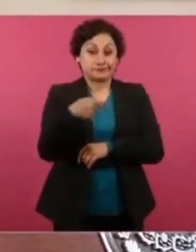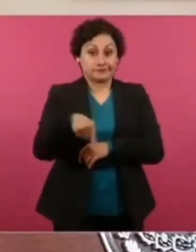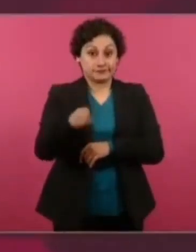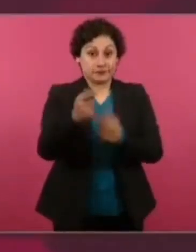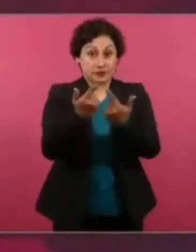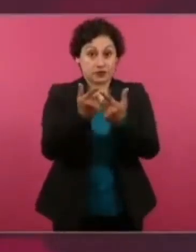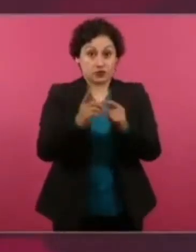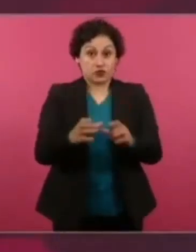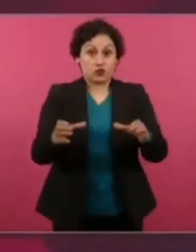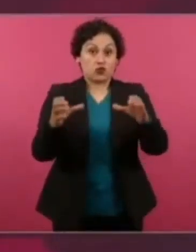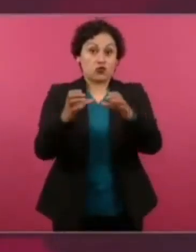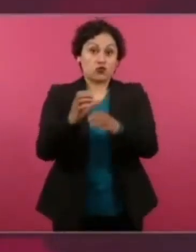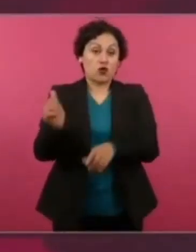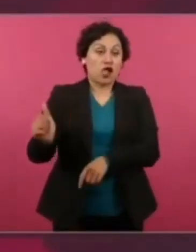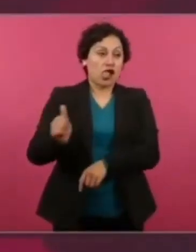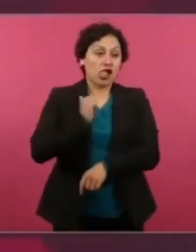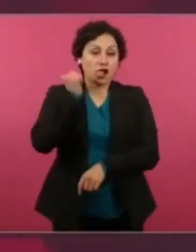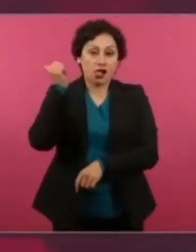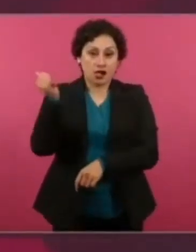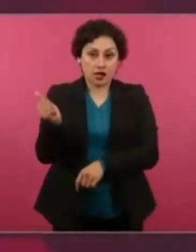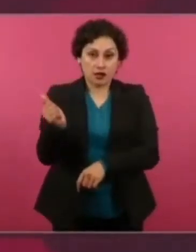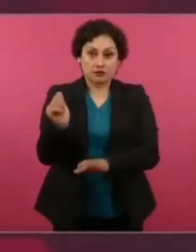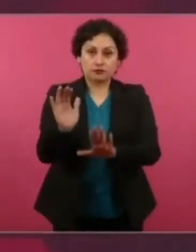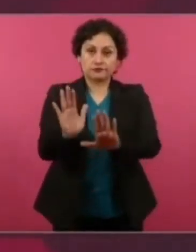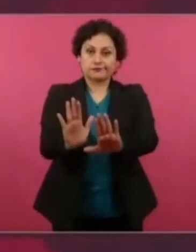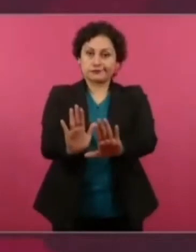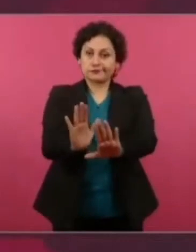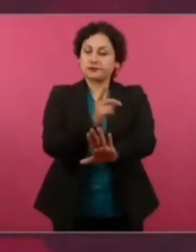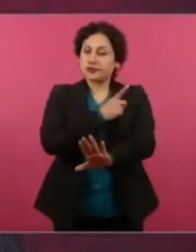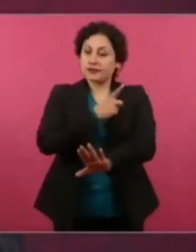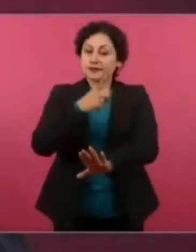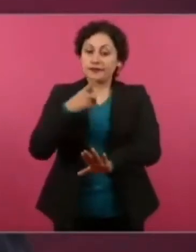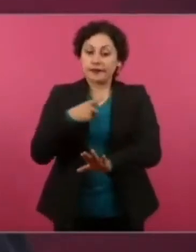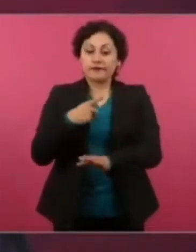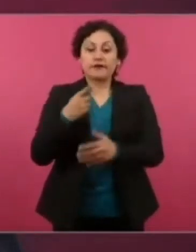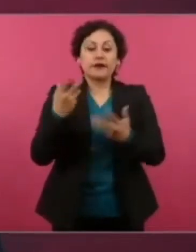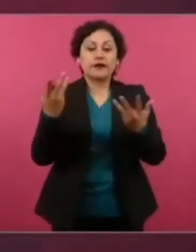ventajosos el que